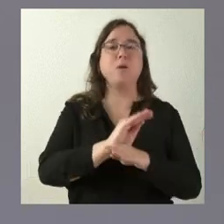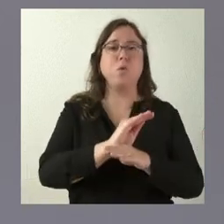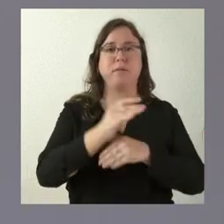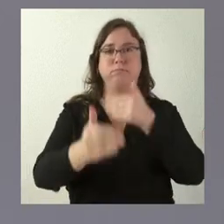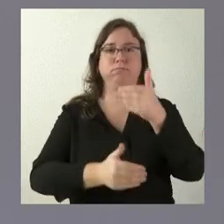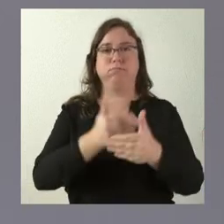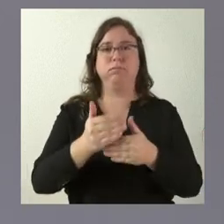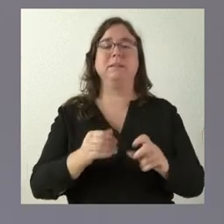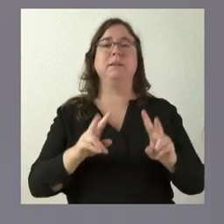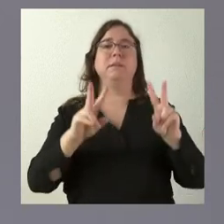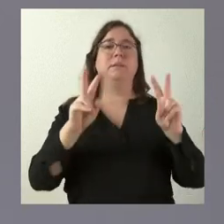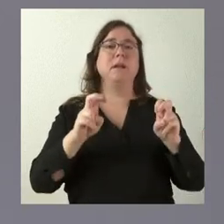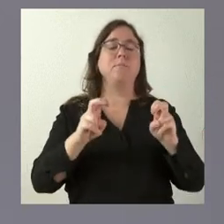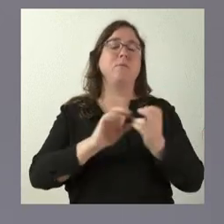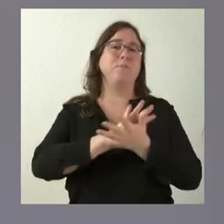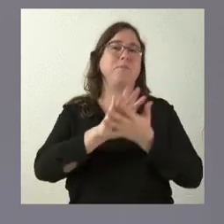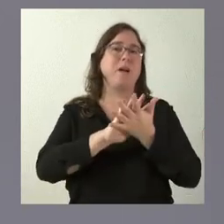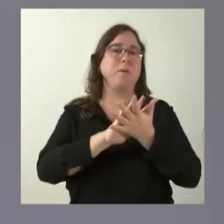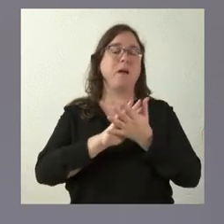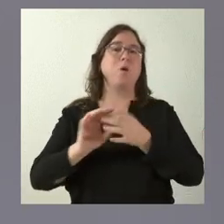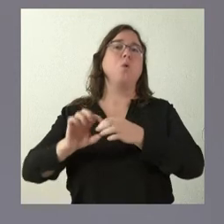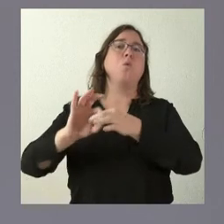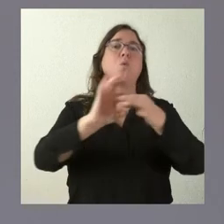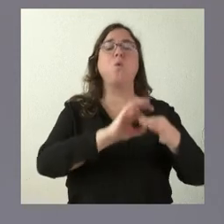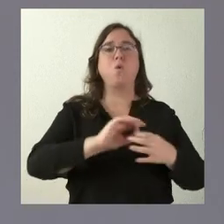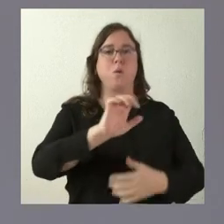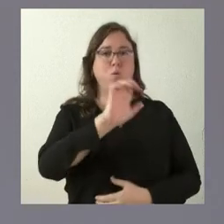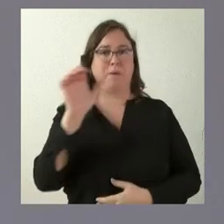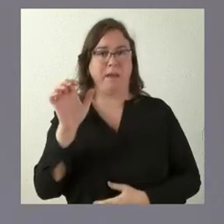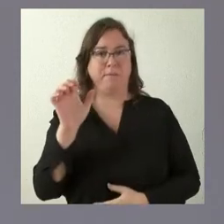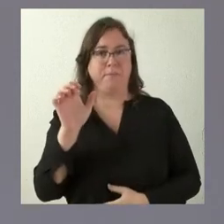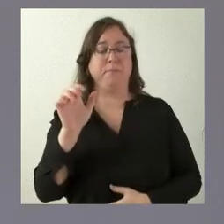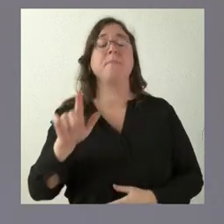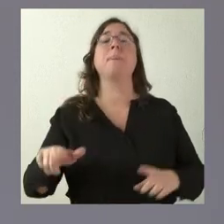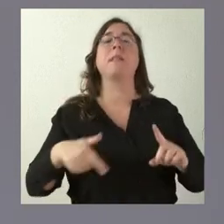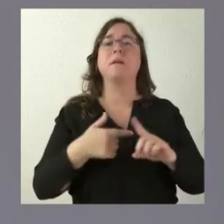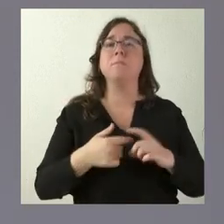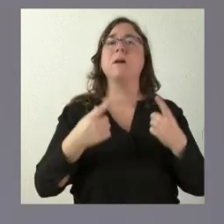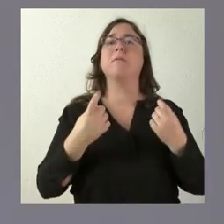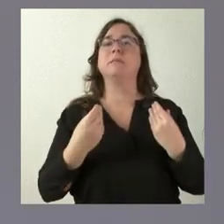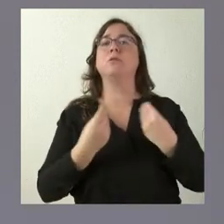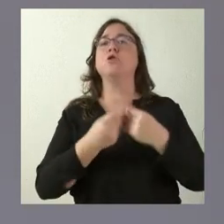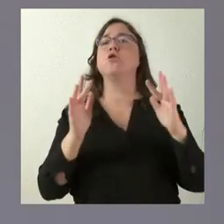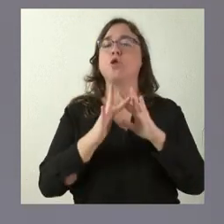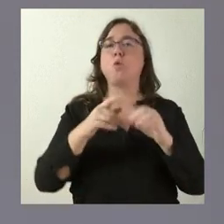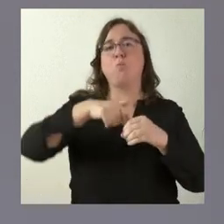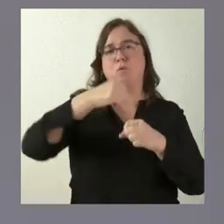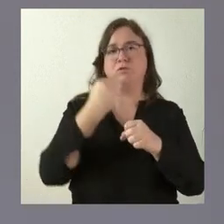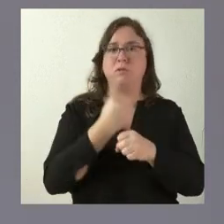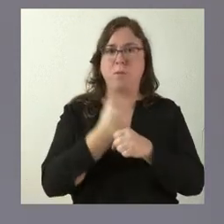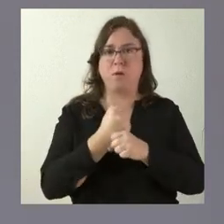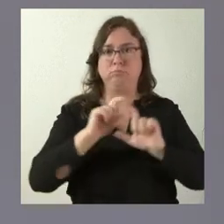es el término que establece la Unión Europea y el que tiene que ver también, por tanto, con la reducción de los costes laborales y estos